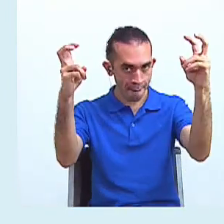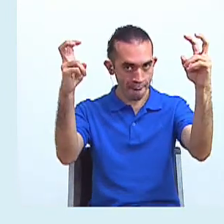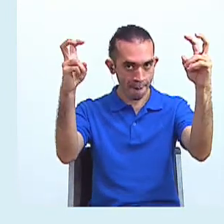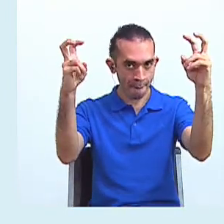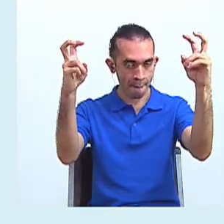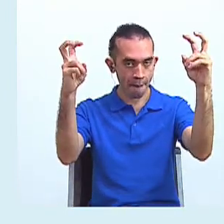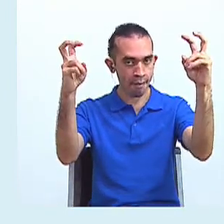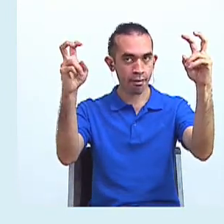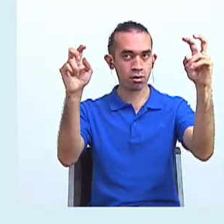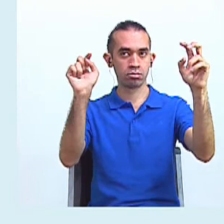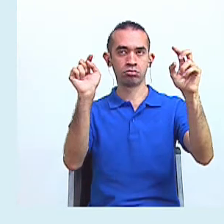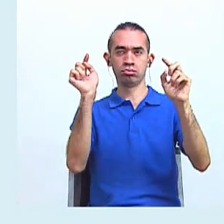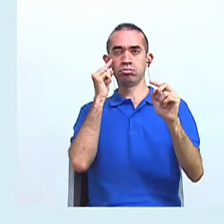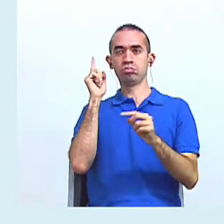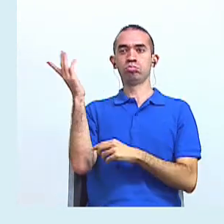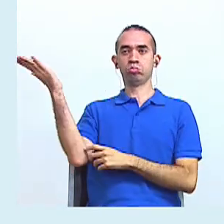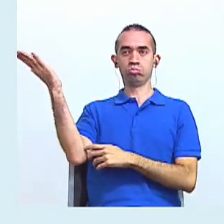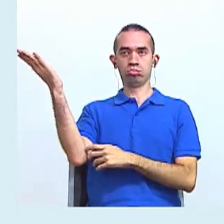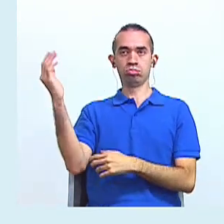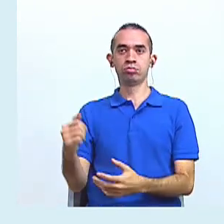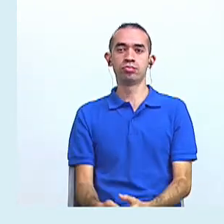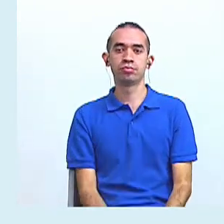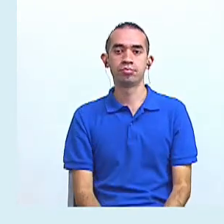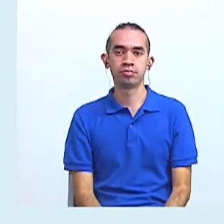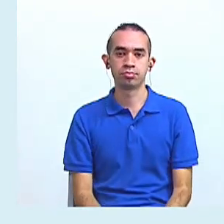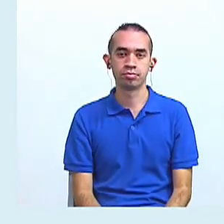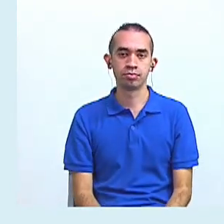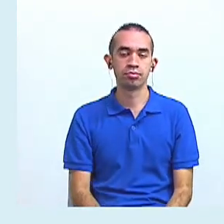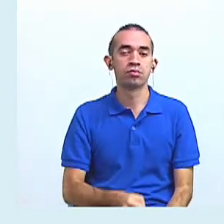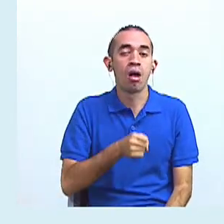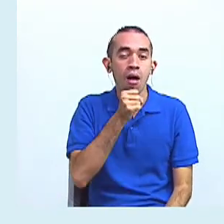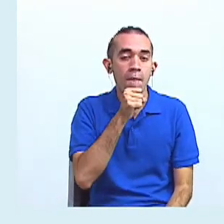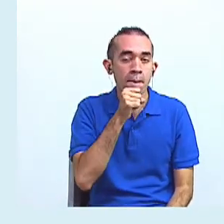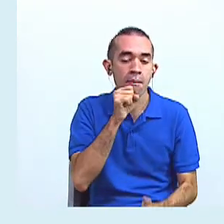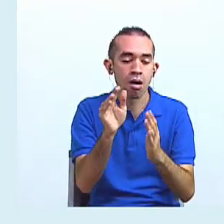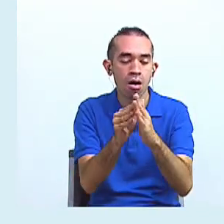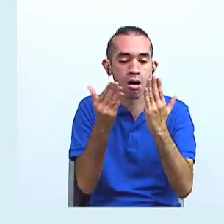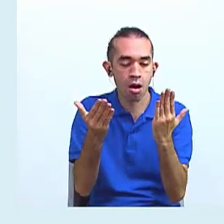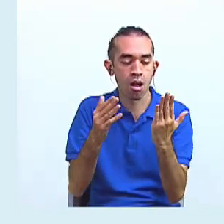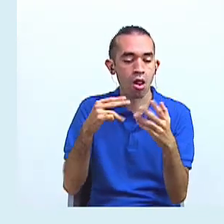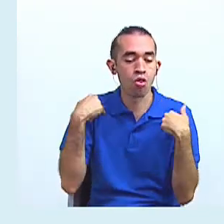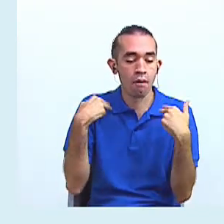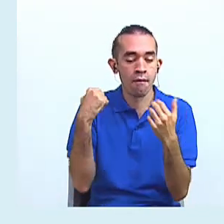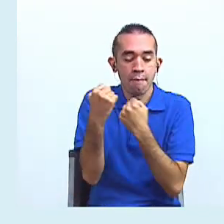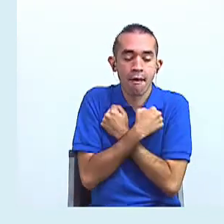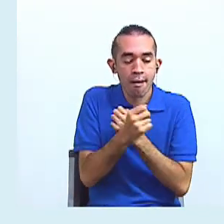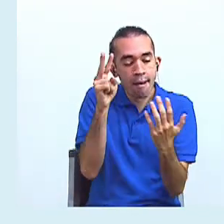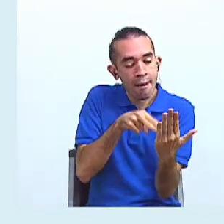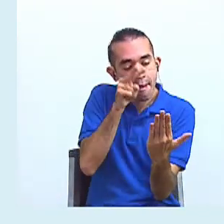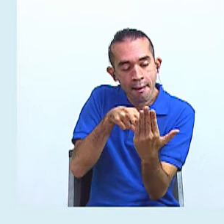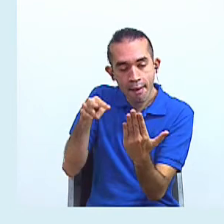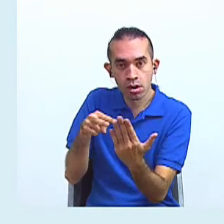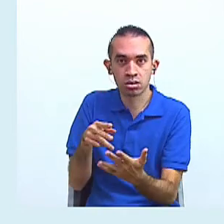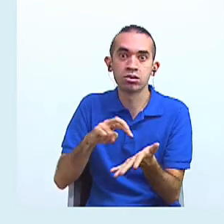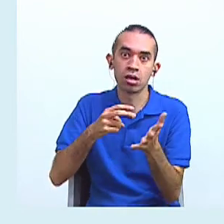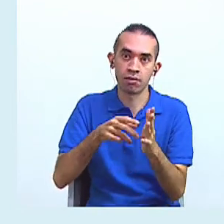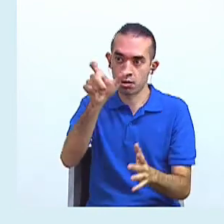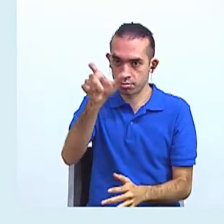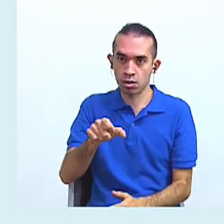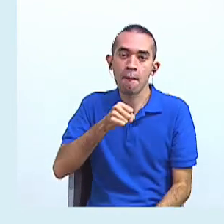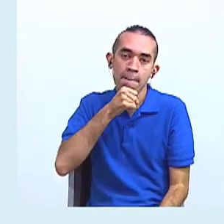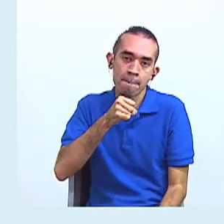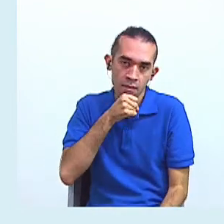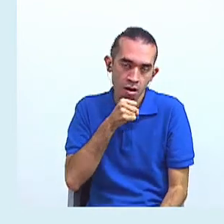¿Qué nos dice el título? Un viejo que leía novelas de amor. Nuestro personaje es anciano, es mayor.